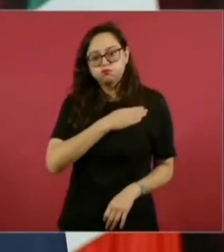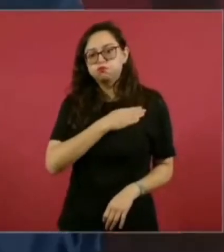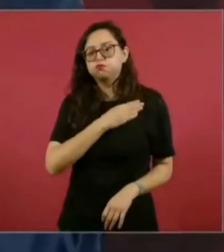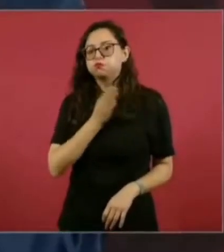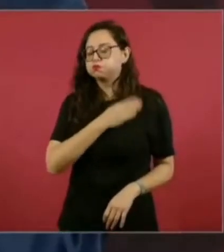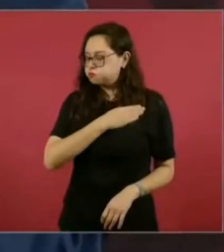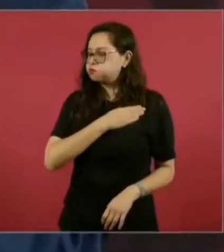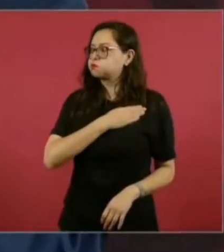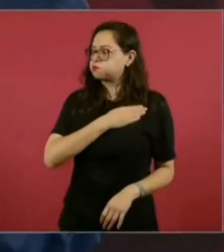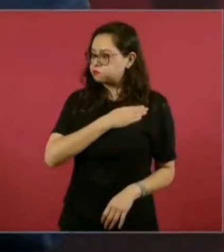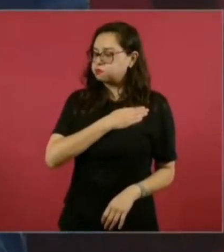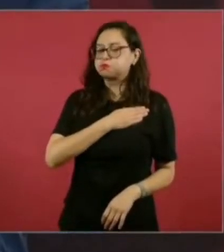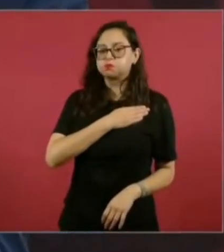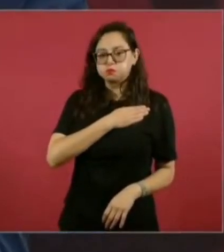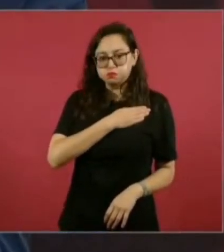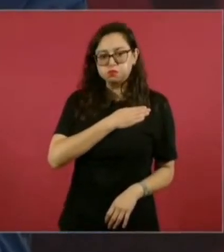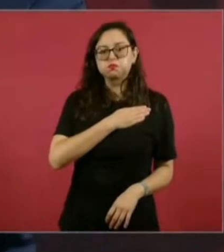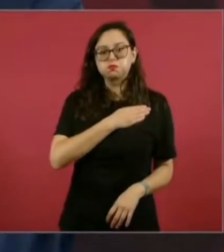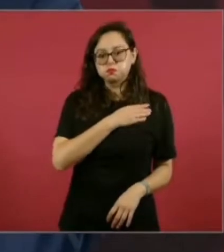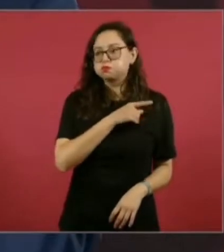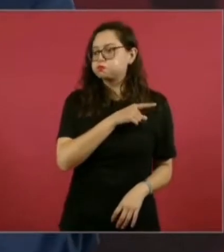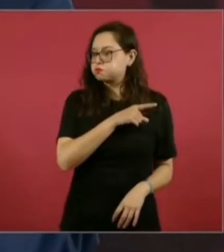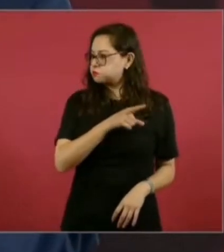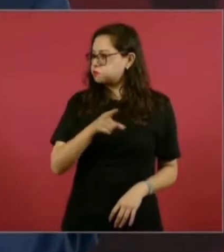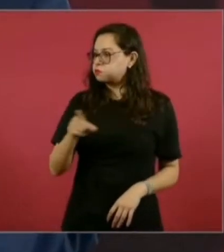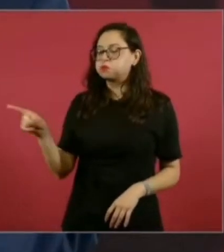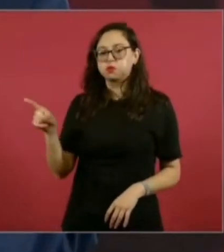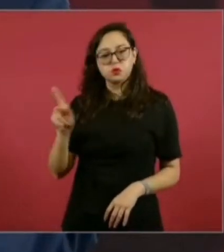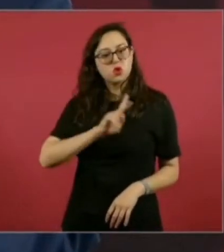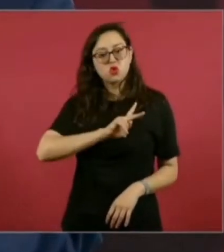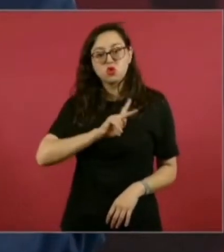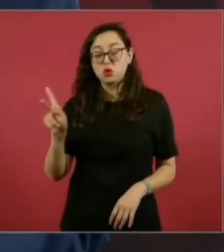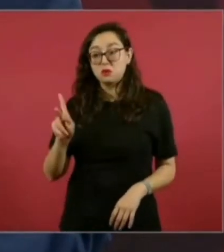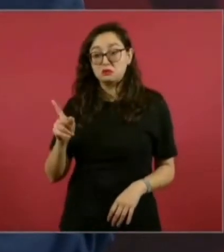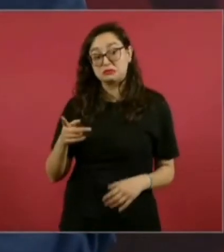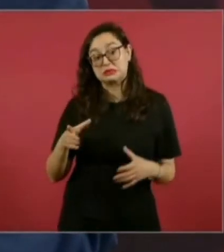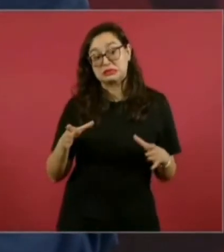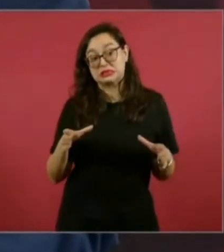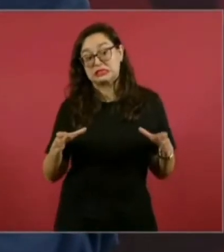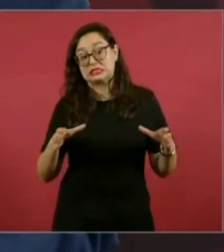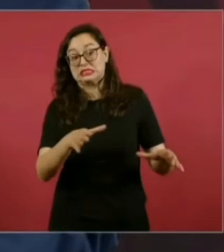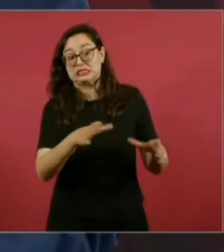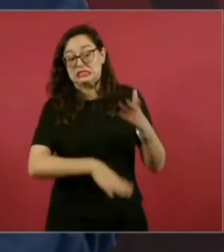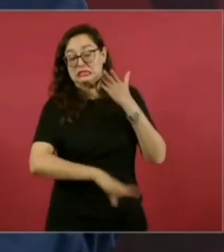de parte de nuestros adversarios,